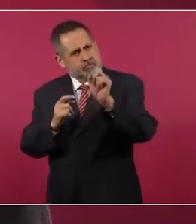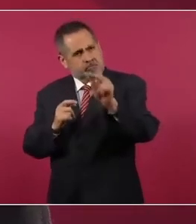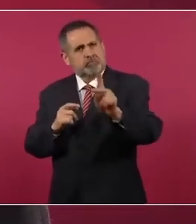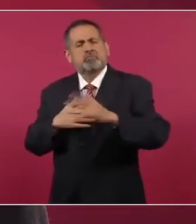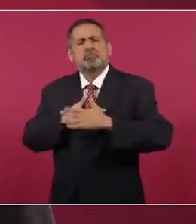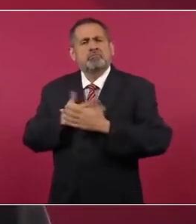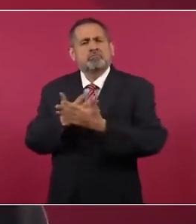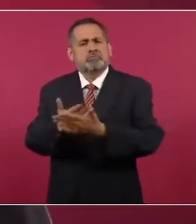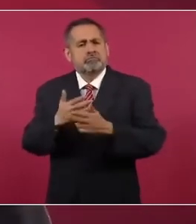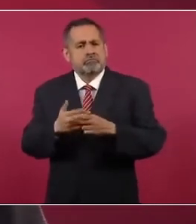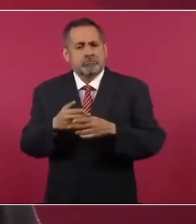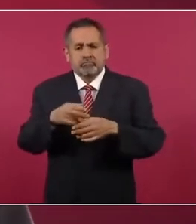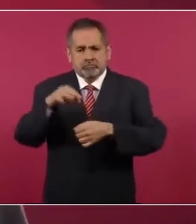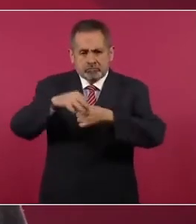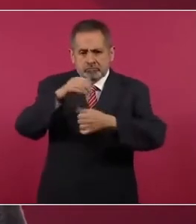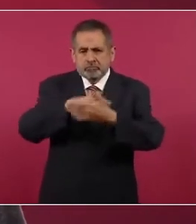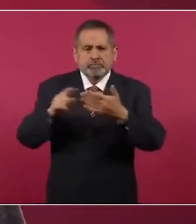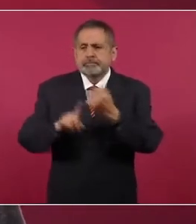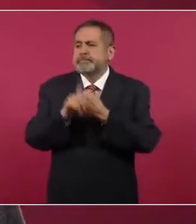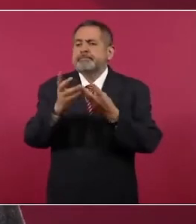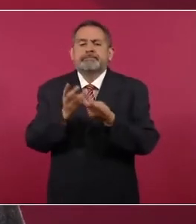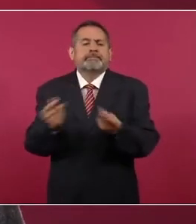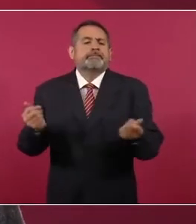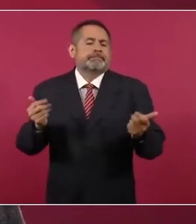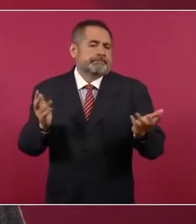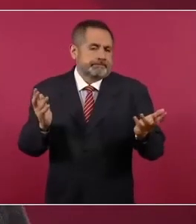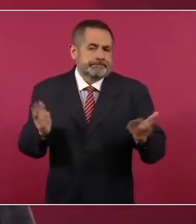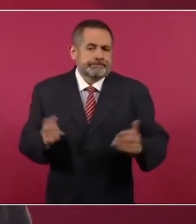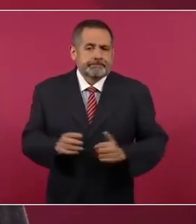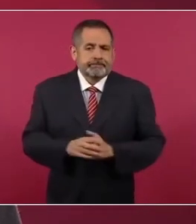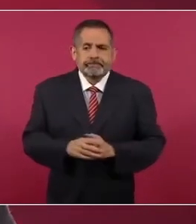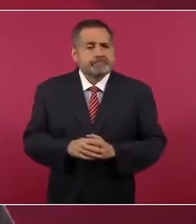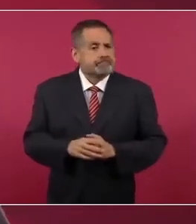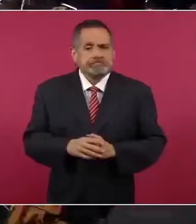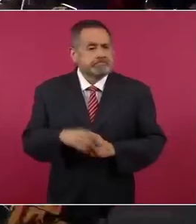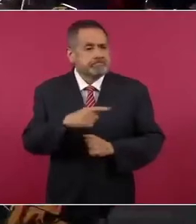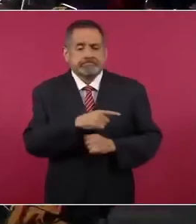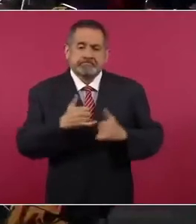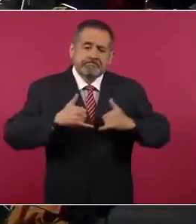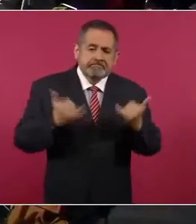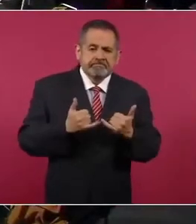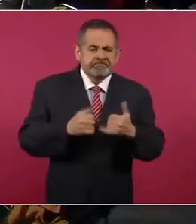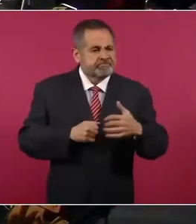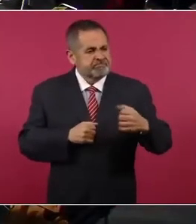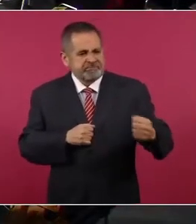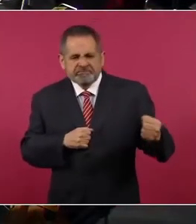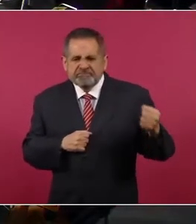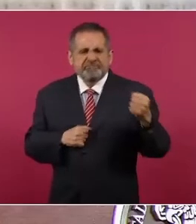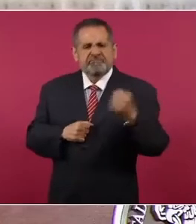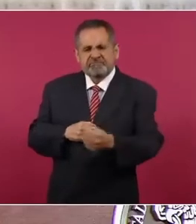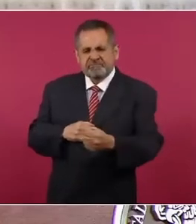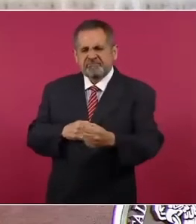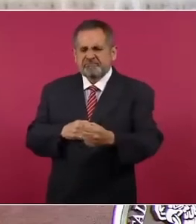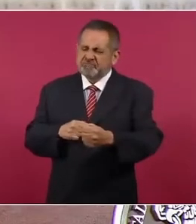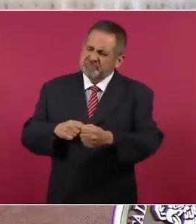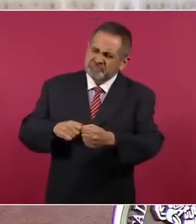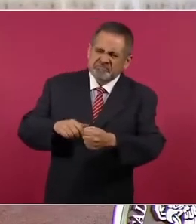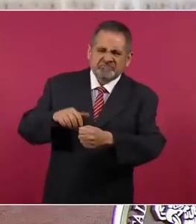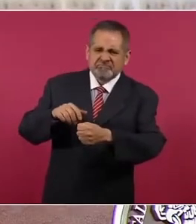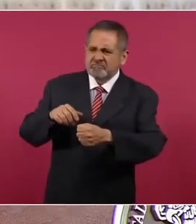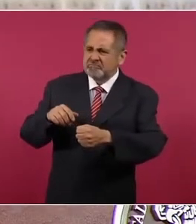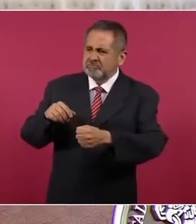se enfrenta el conflicto. Pero querer, por la fuerza, imponer